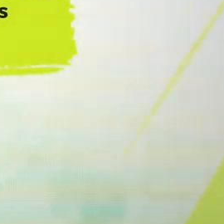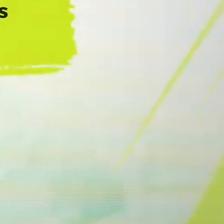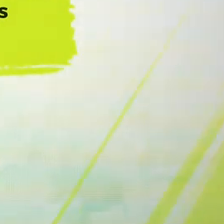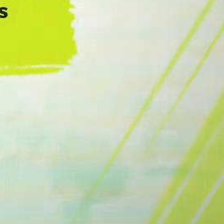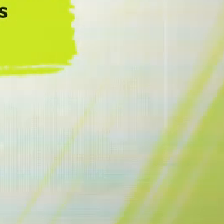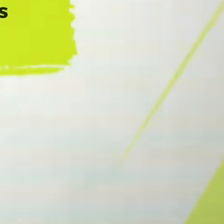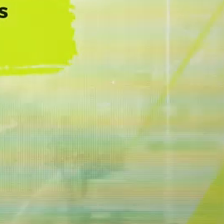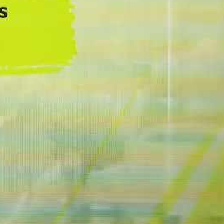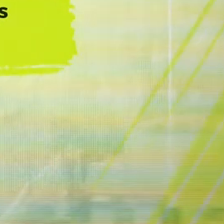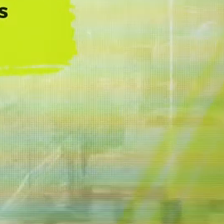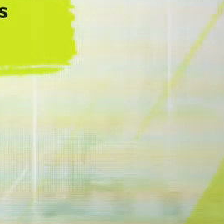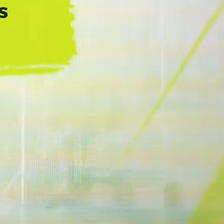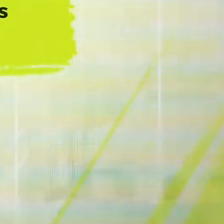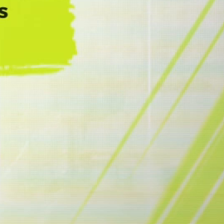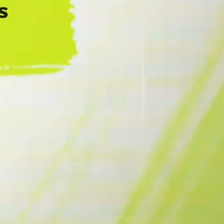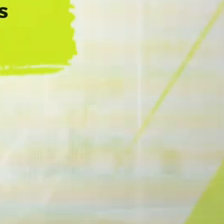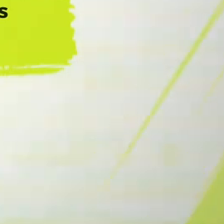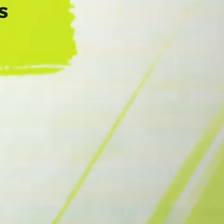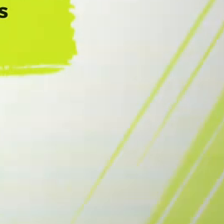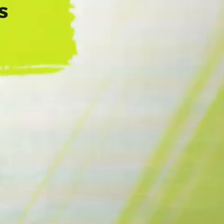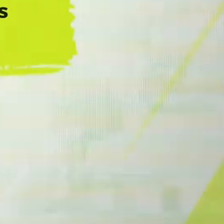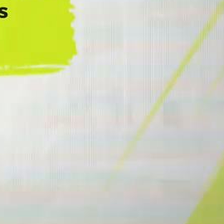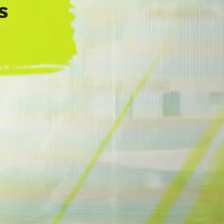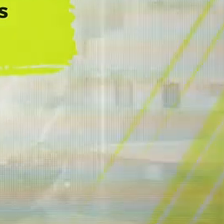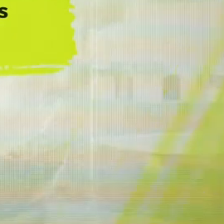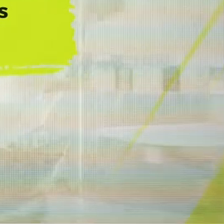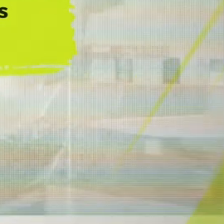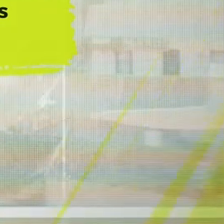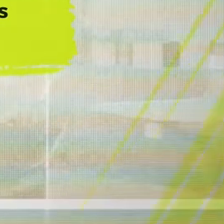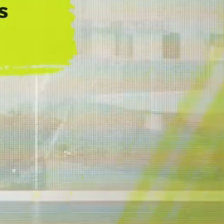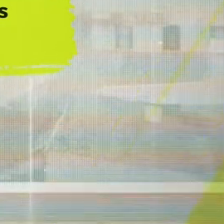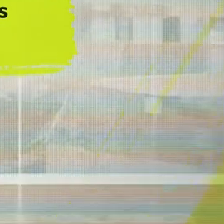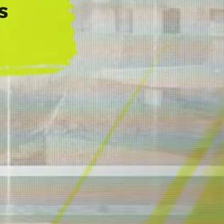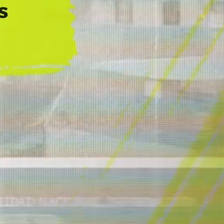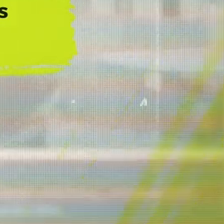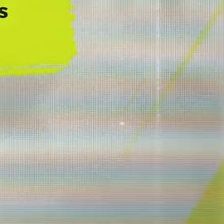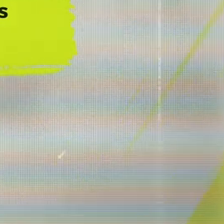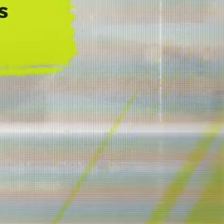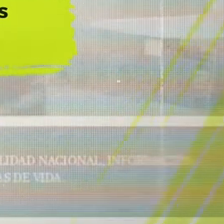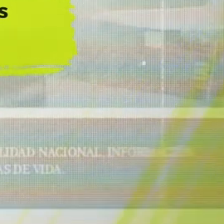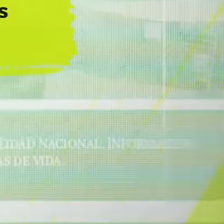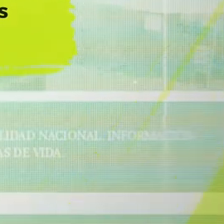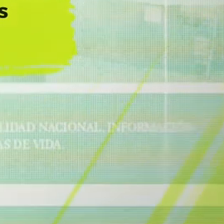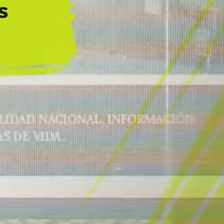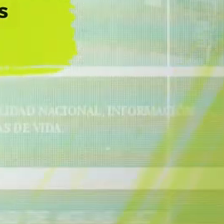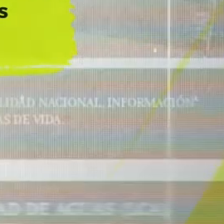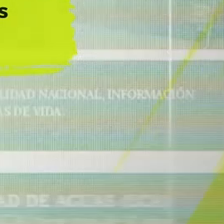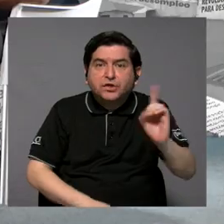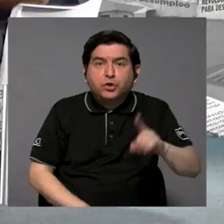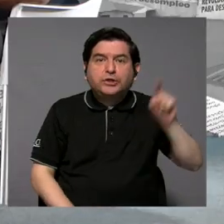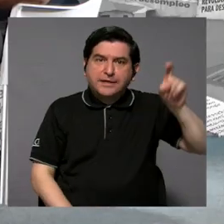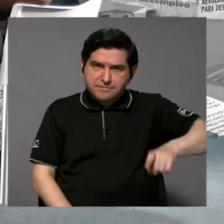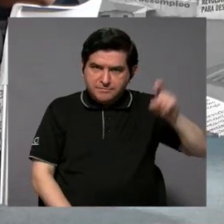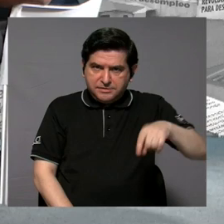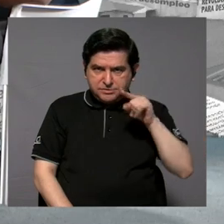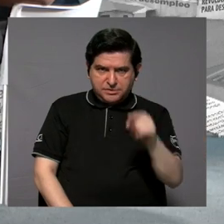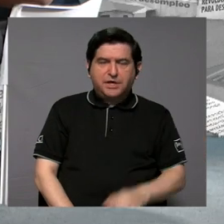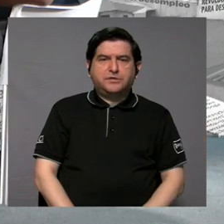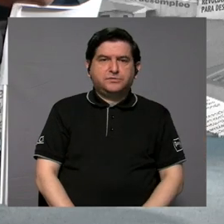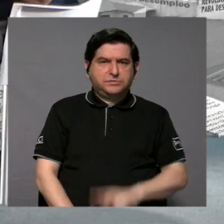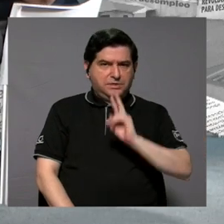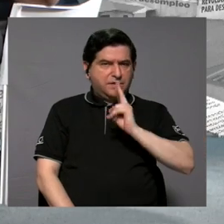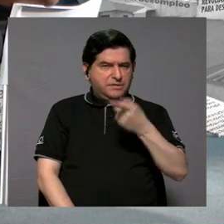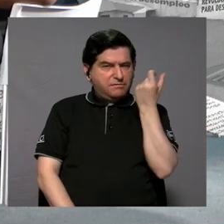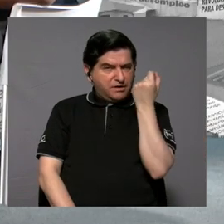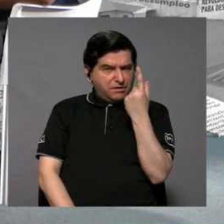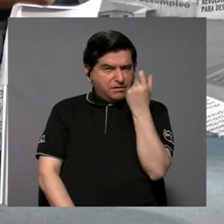sustento, es que no hay sustento teórico, no hay sustento científico, ¿dónde está todo ese procedimiento que se requiere para que usted haga